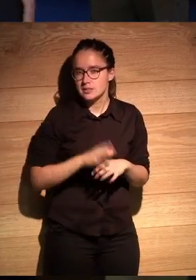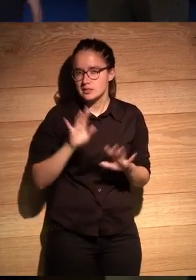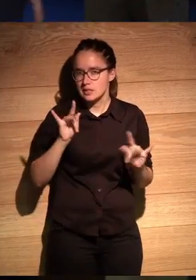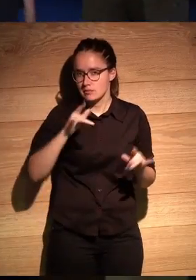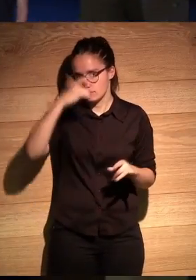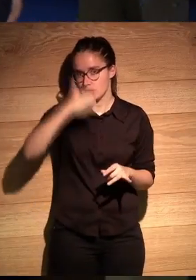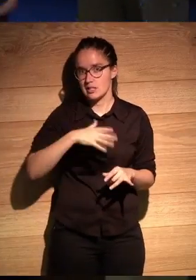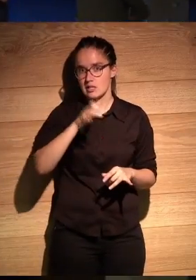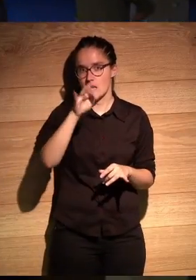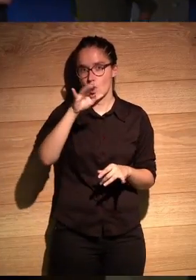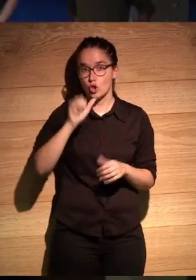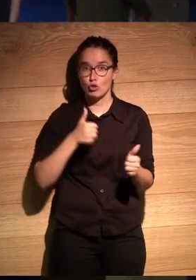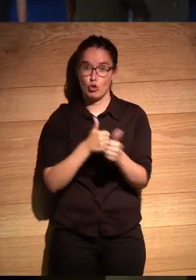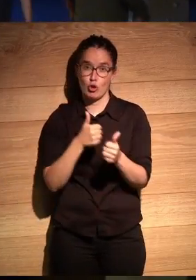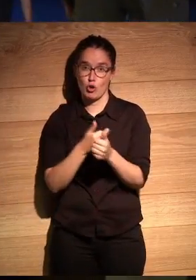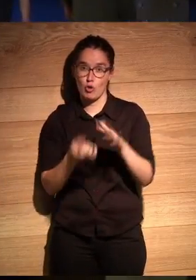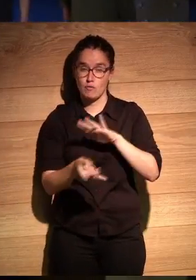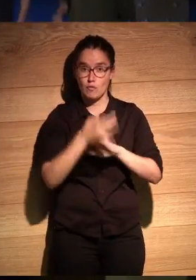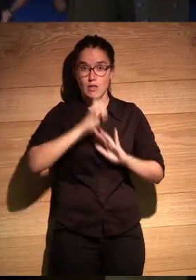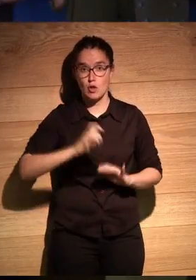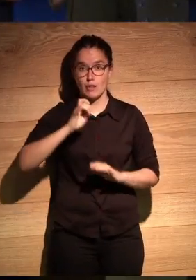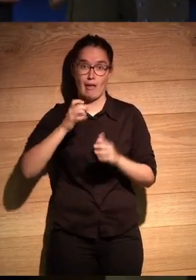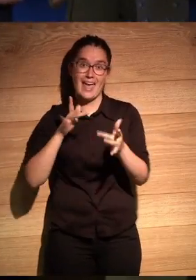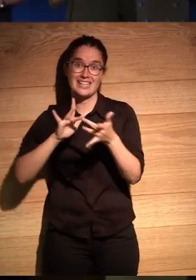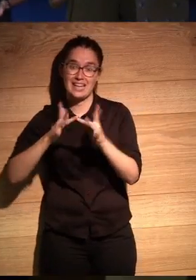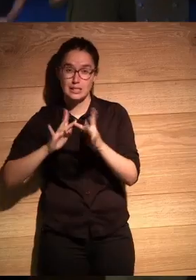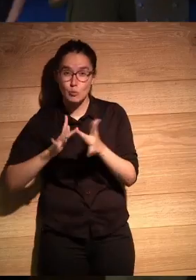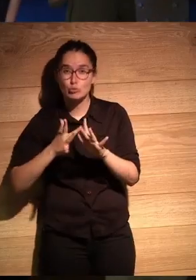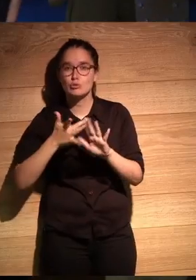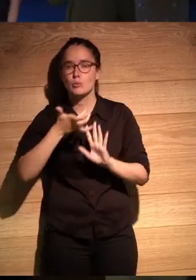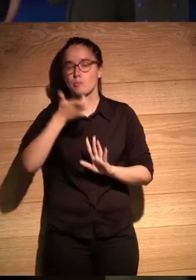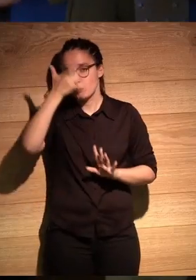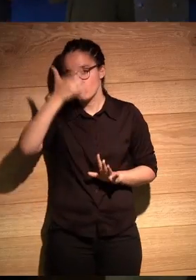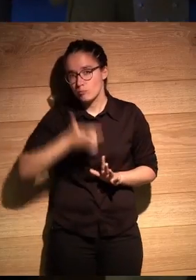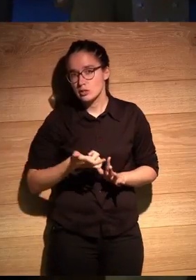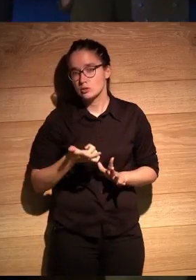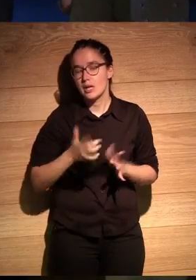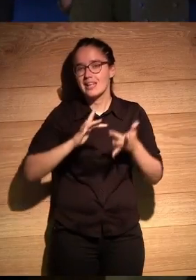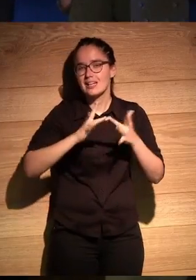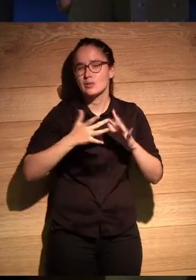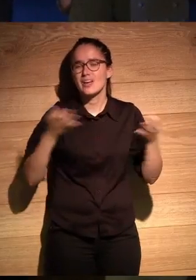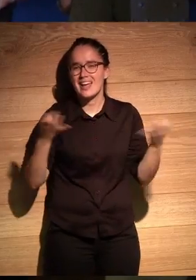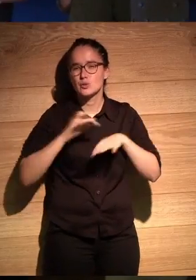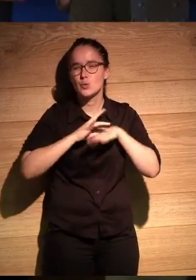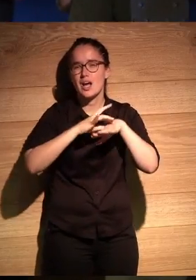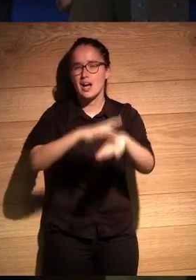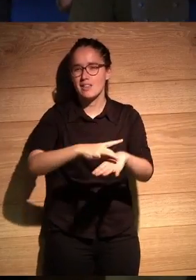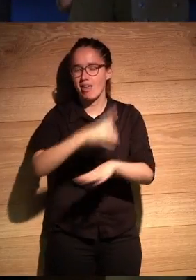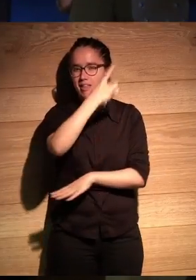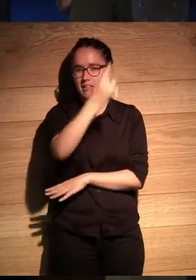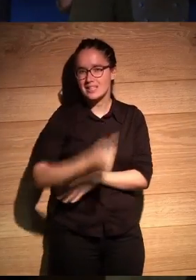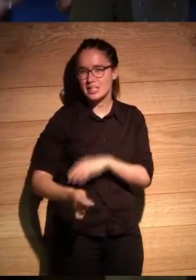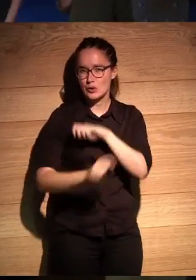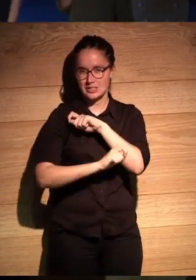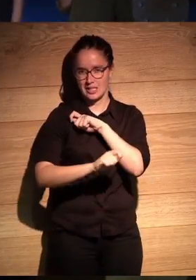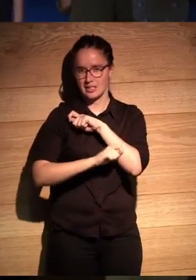soy Carlos, soy cofundador de Interactivos, bueno, sí, Interactivos en el fondo es una agencia de diseño